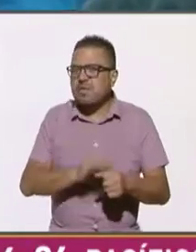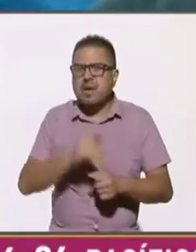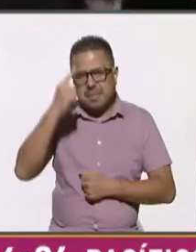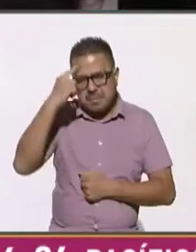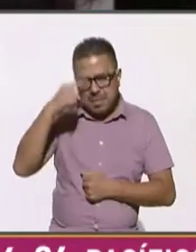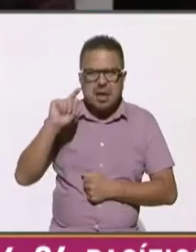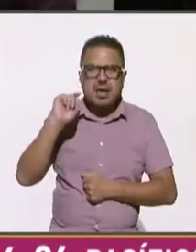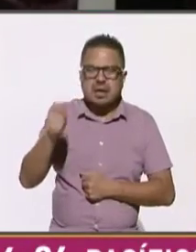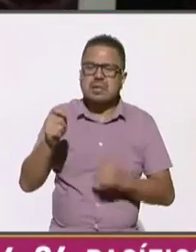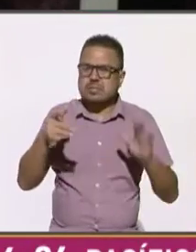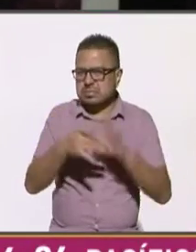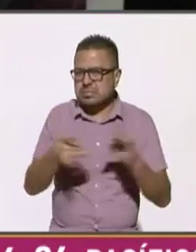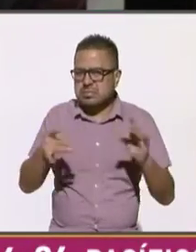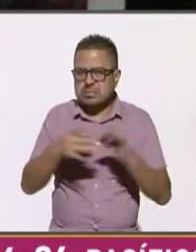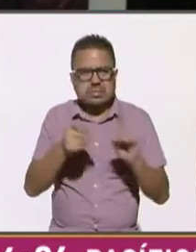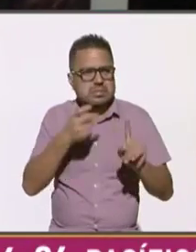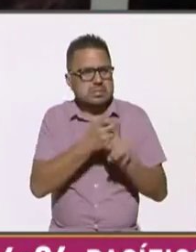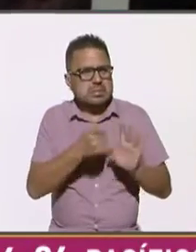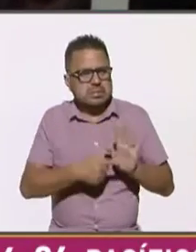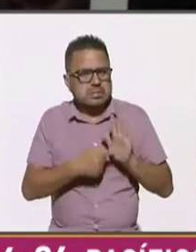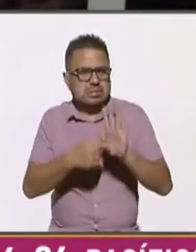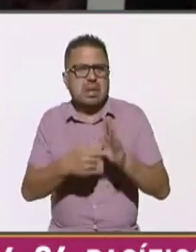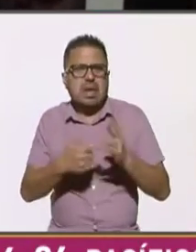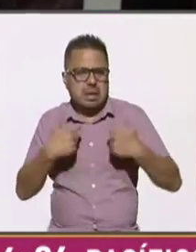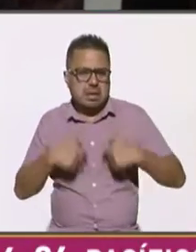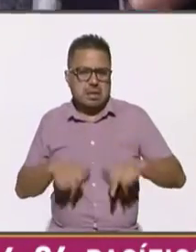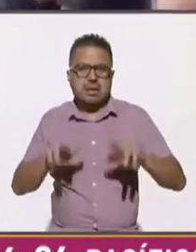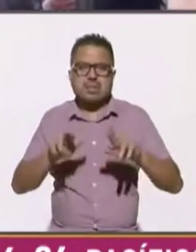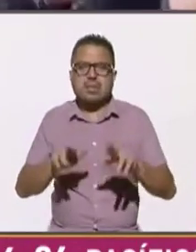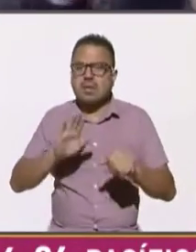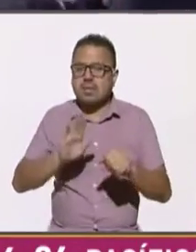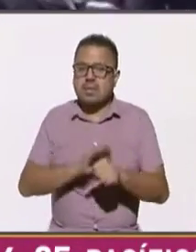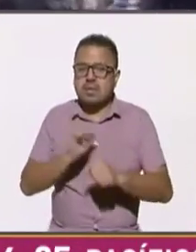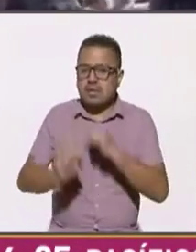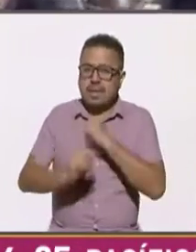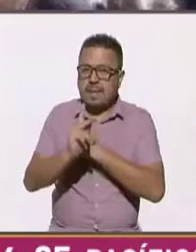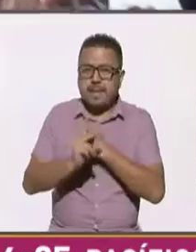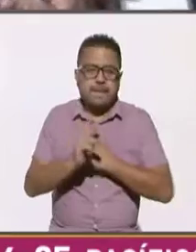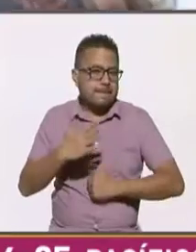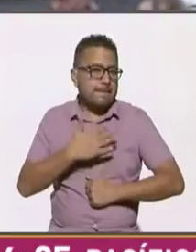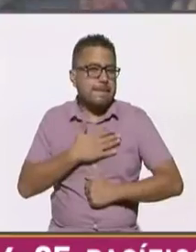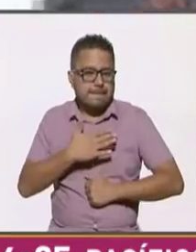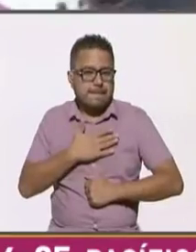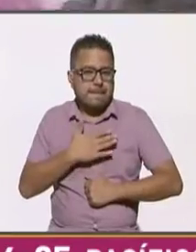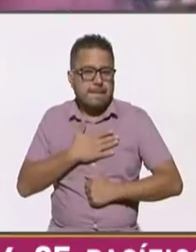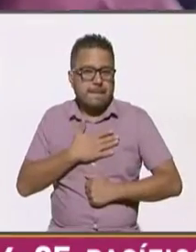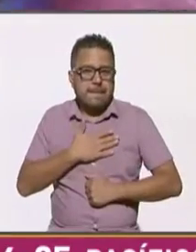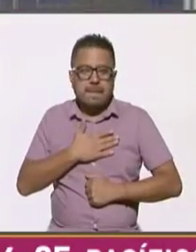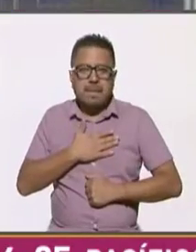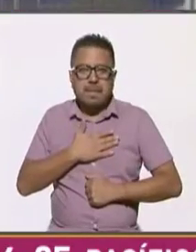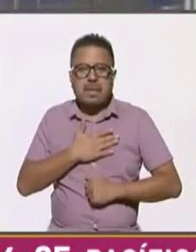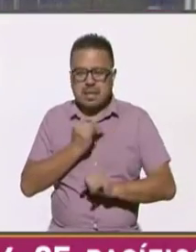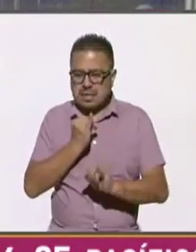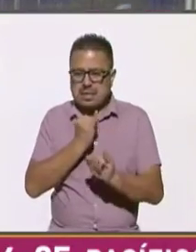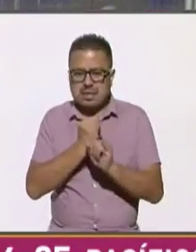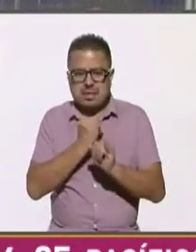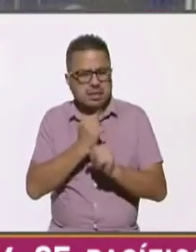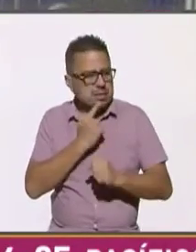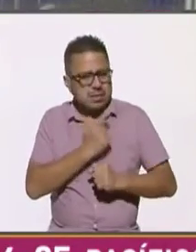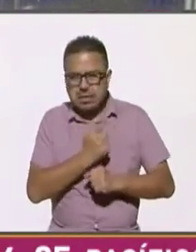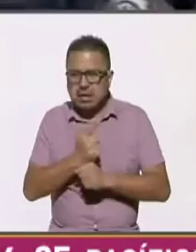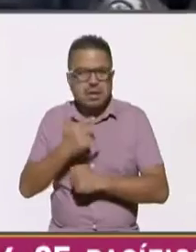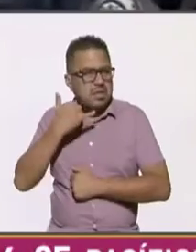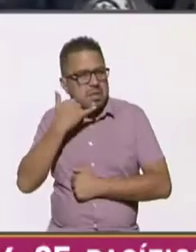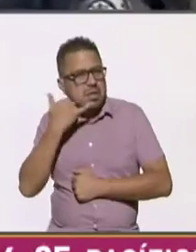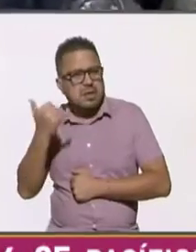decir que esta es una muestra representativa porque pues en nuestro país nuevamente mediciones por internet telefónicas